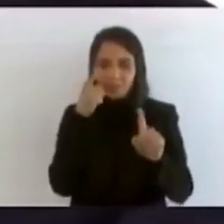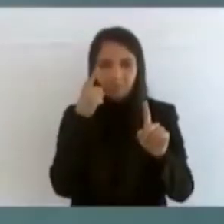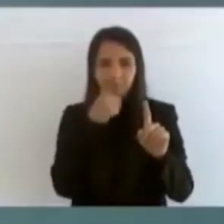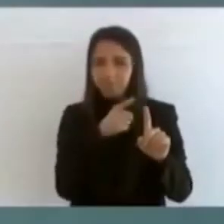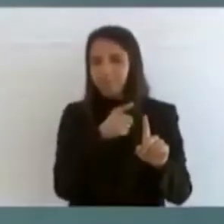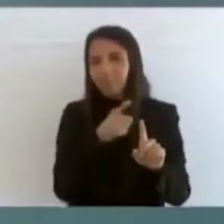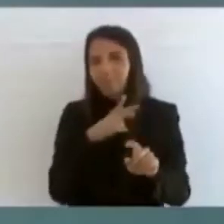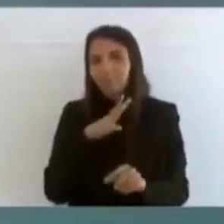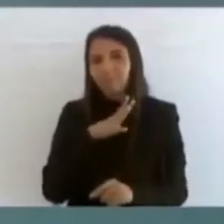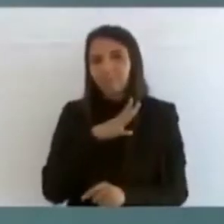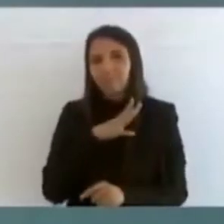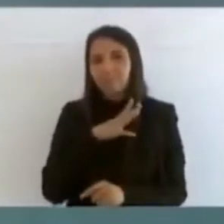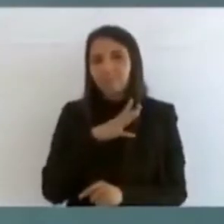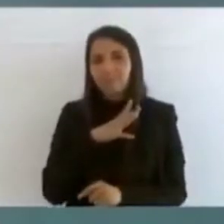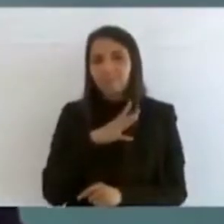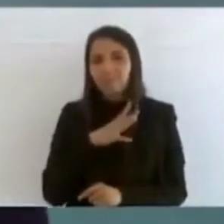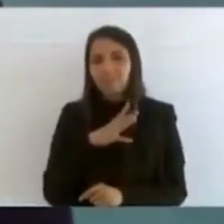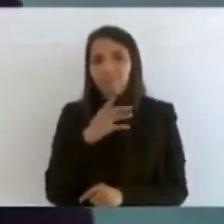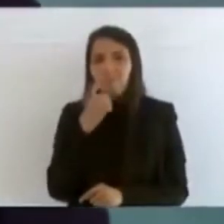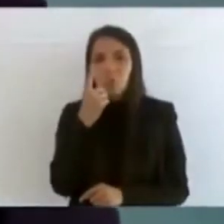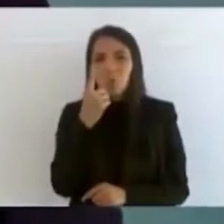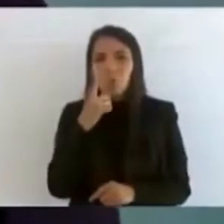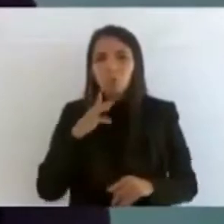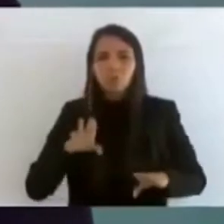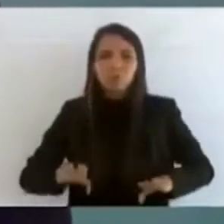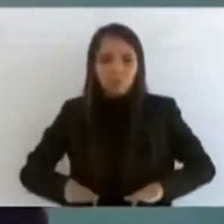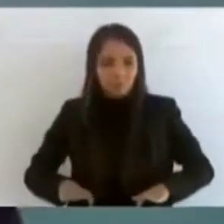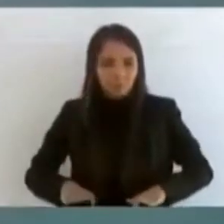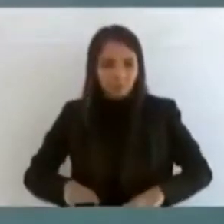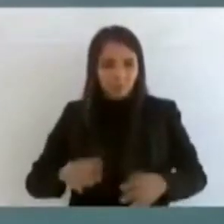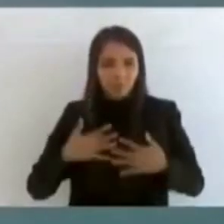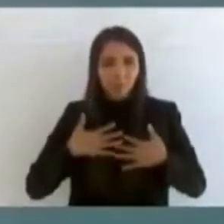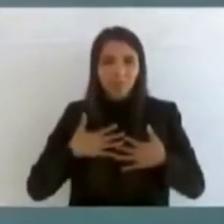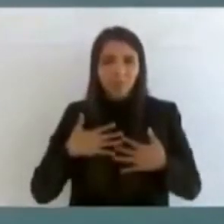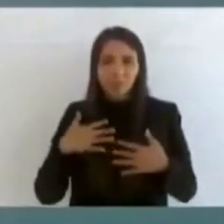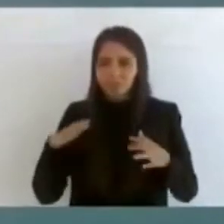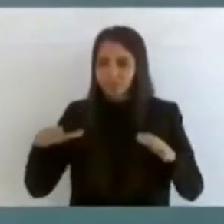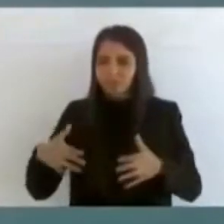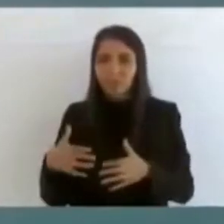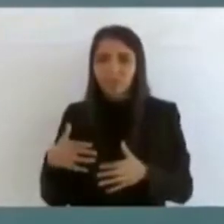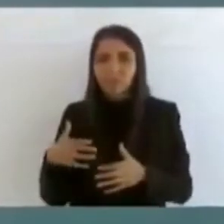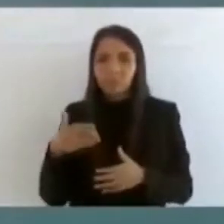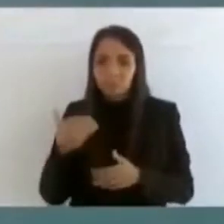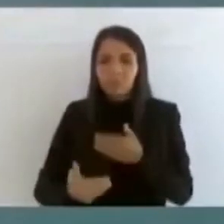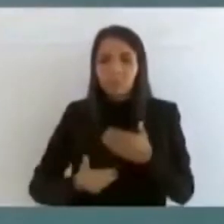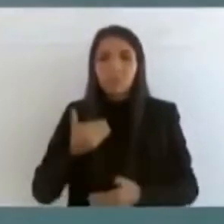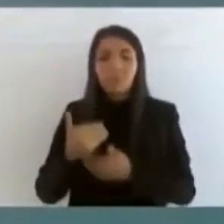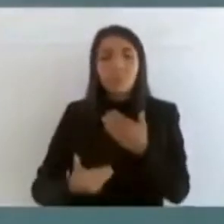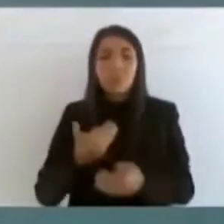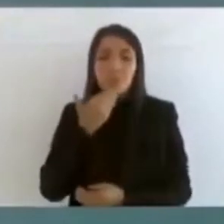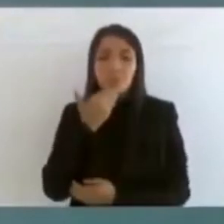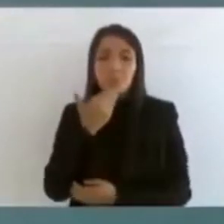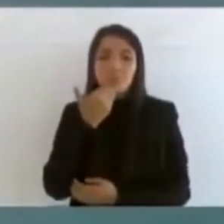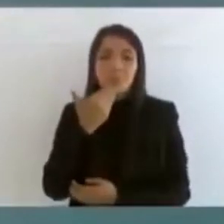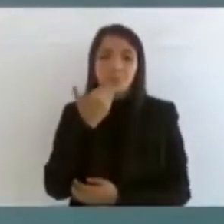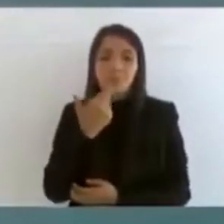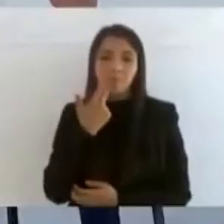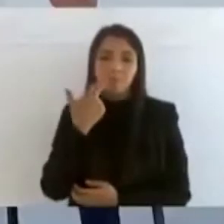una fórmula que nos está dando muy buen resultado.